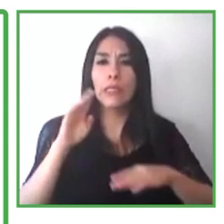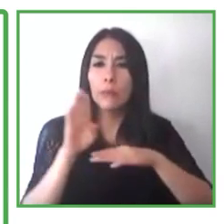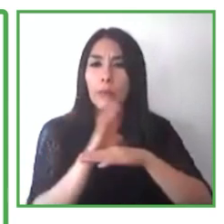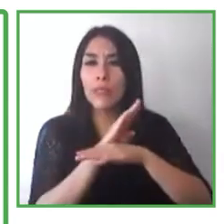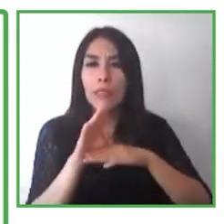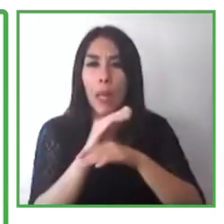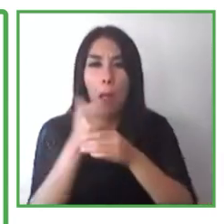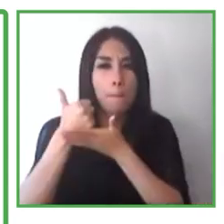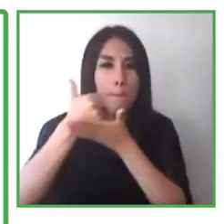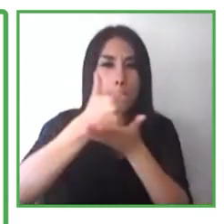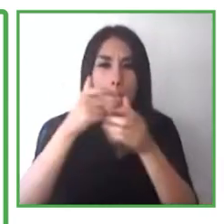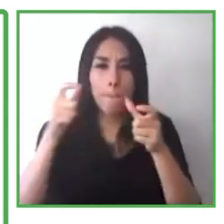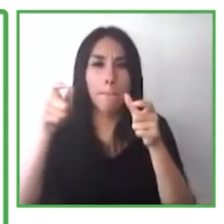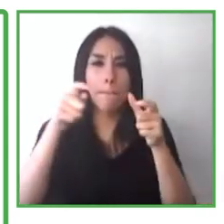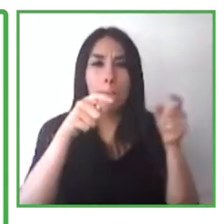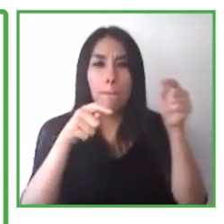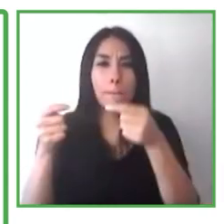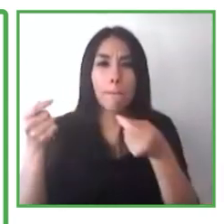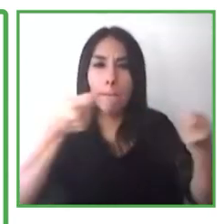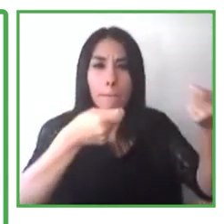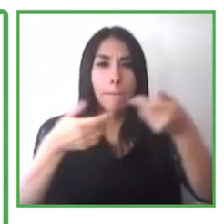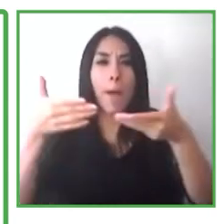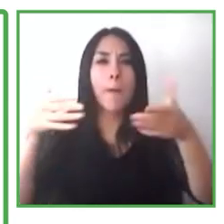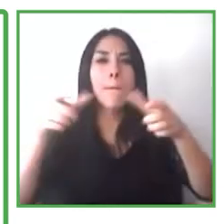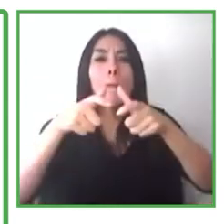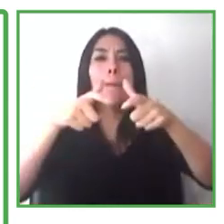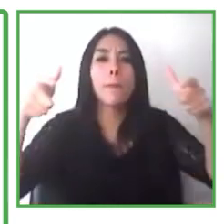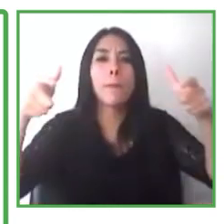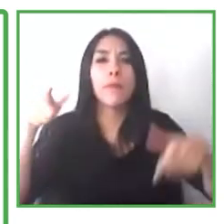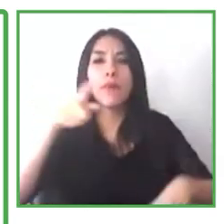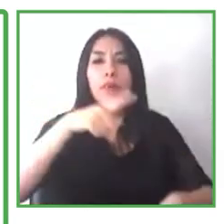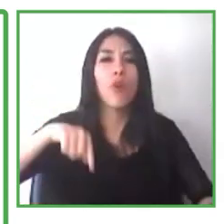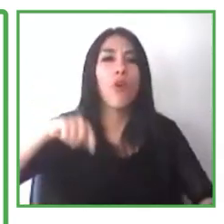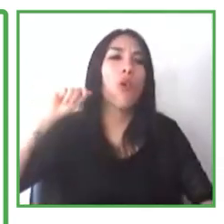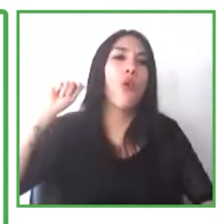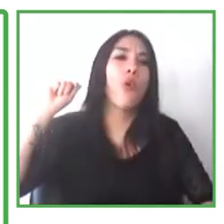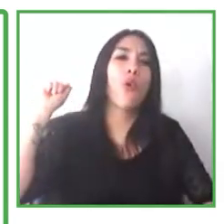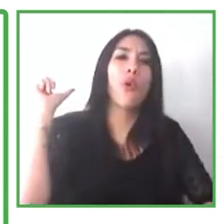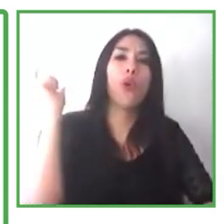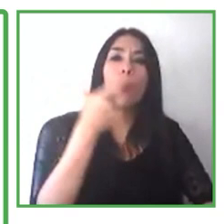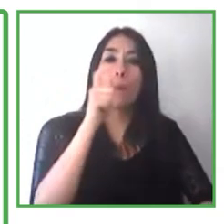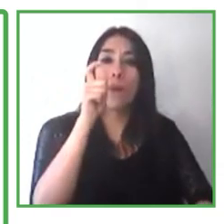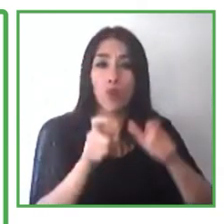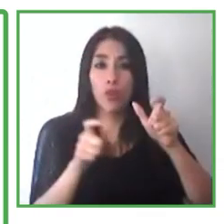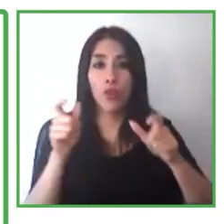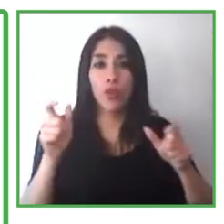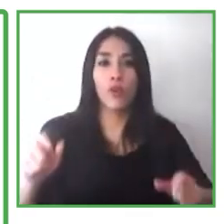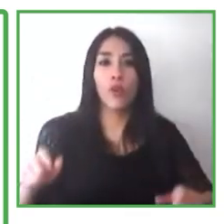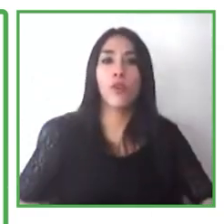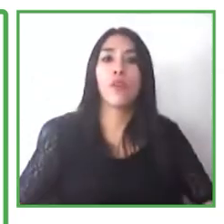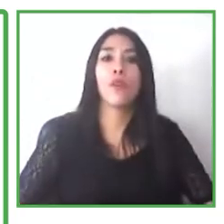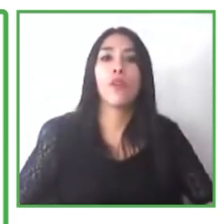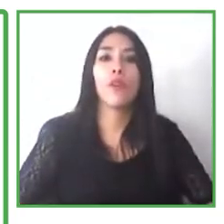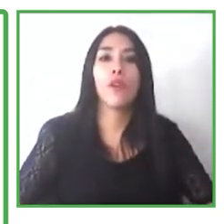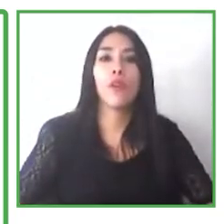todos los participantes, ya sean ejecutivos u otros. Muchas gracias. Contigo, Pat, de nuevo.